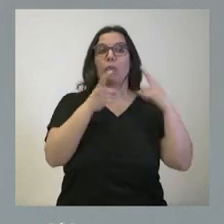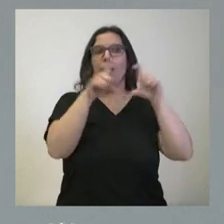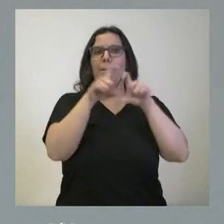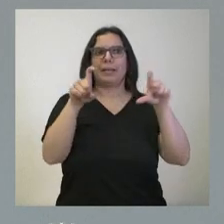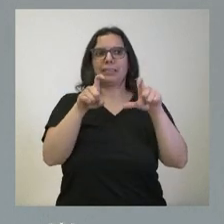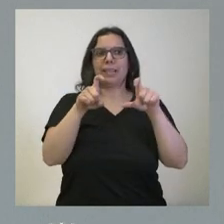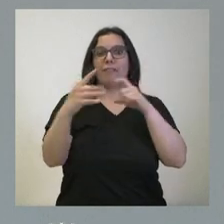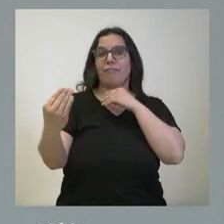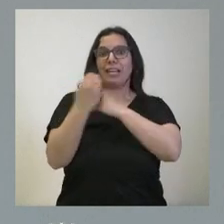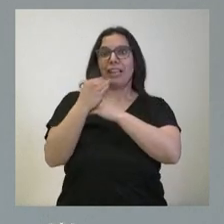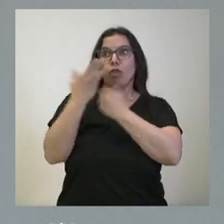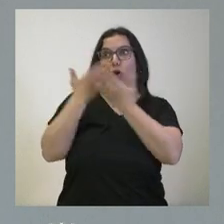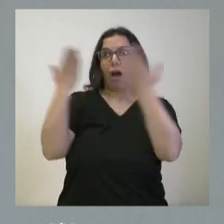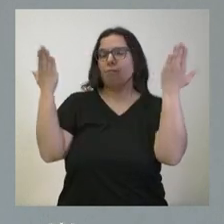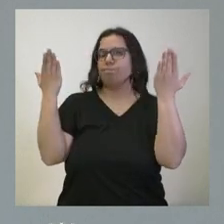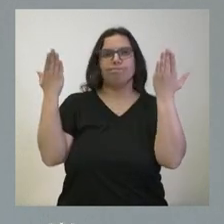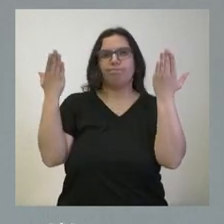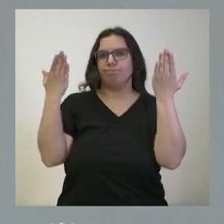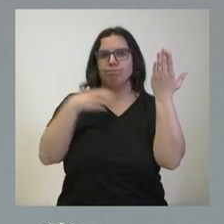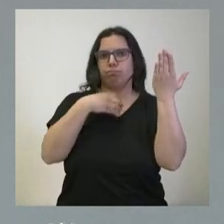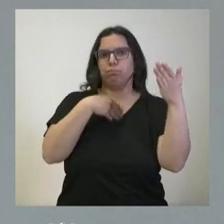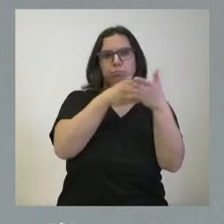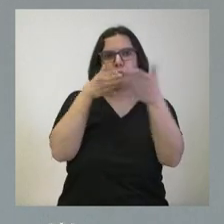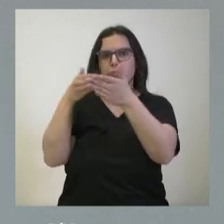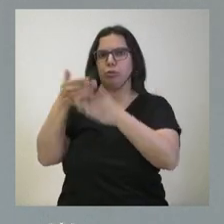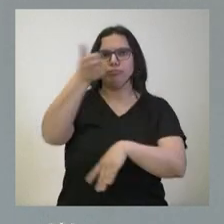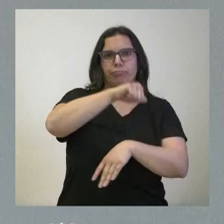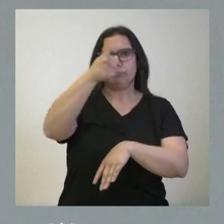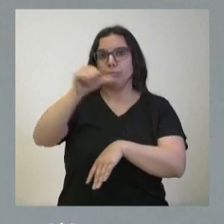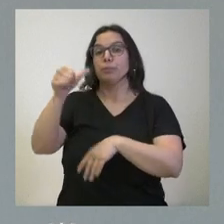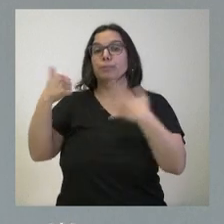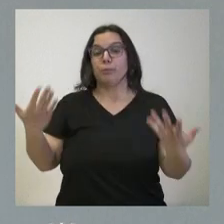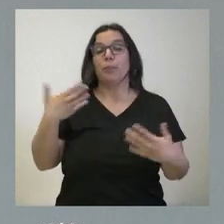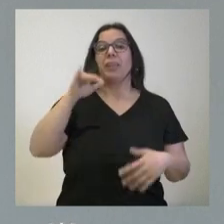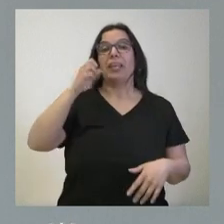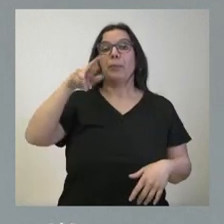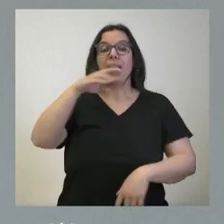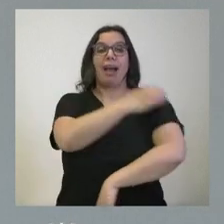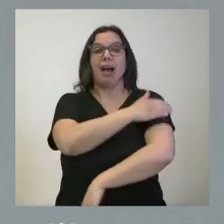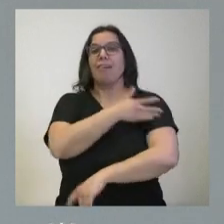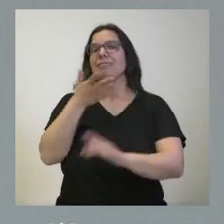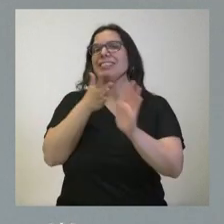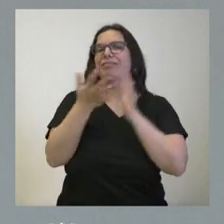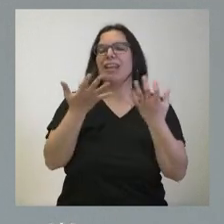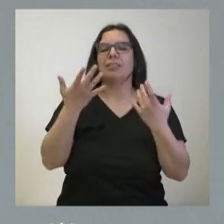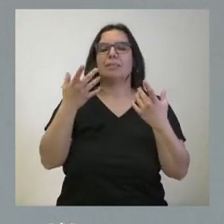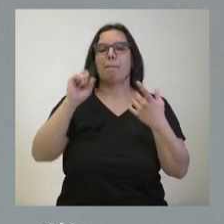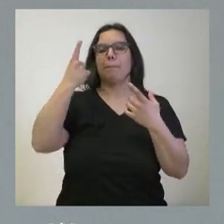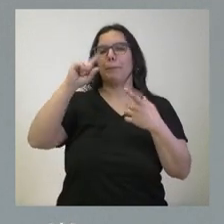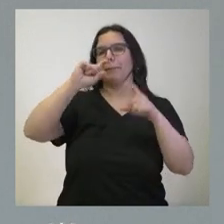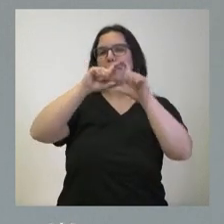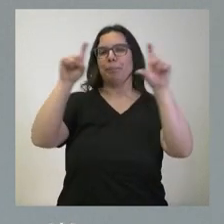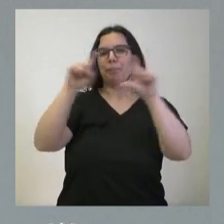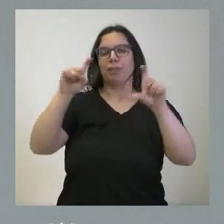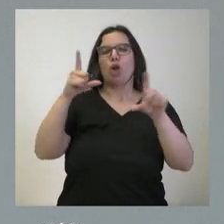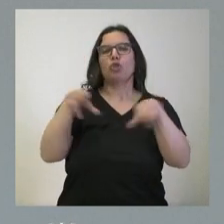a financiación en el mercado Iberaval, que saben ustedes que es la principal sociedad de capital